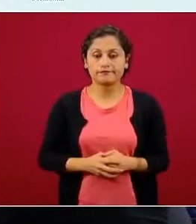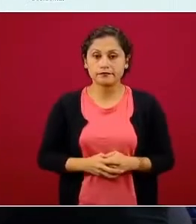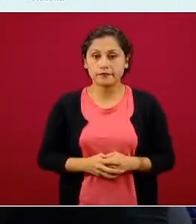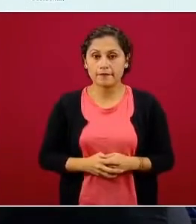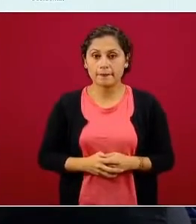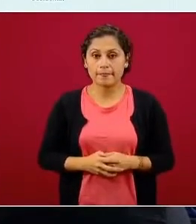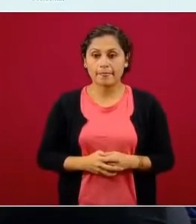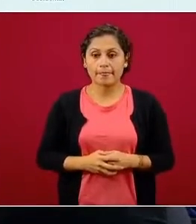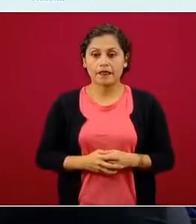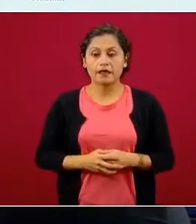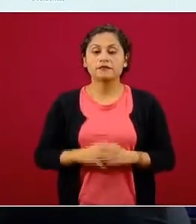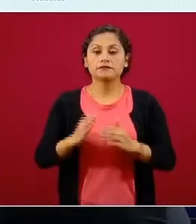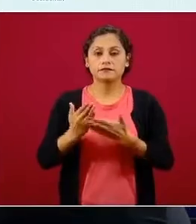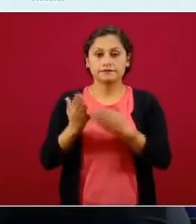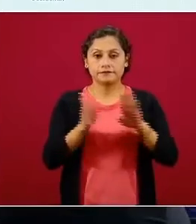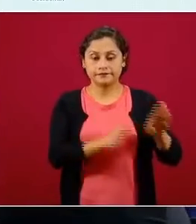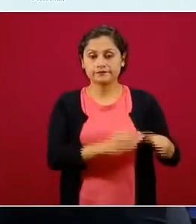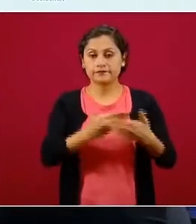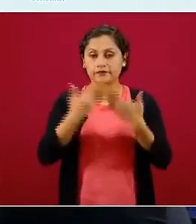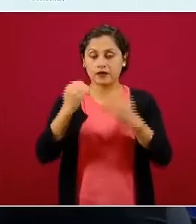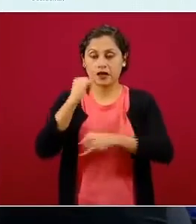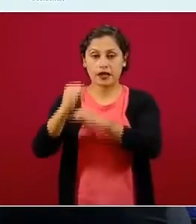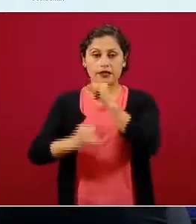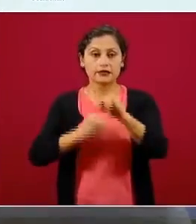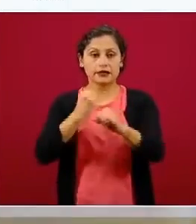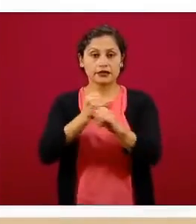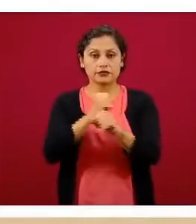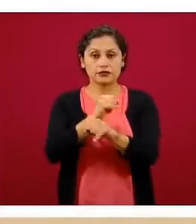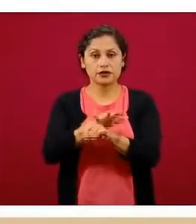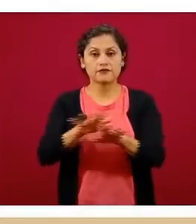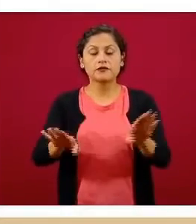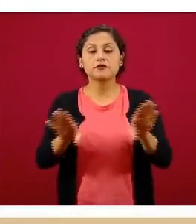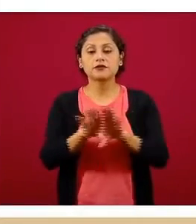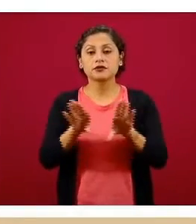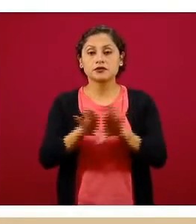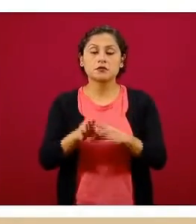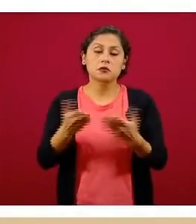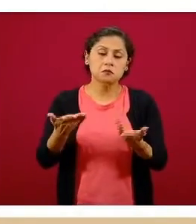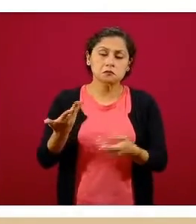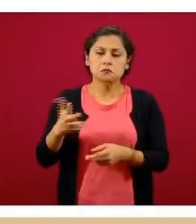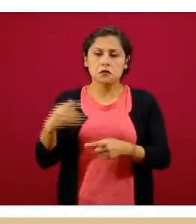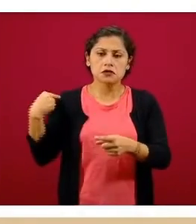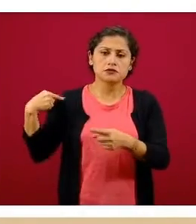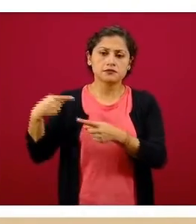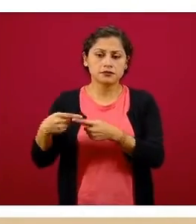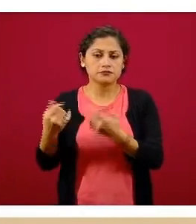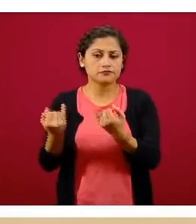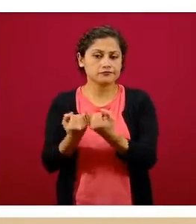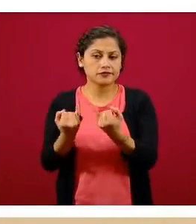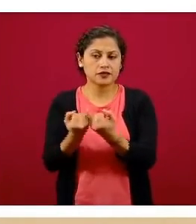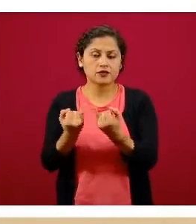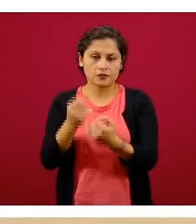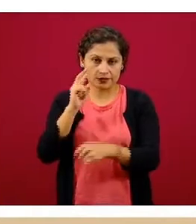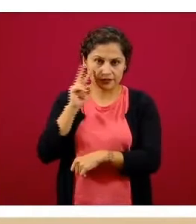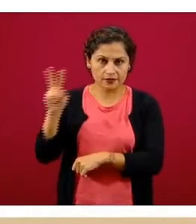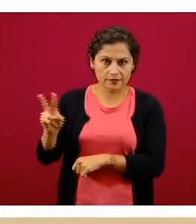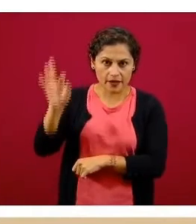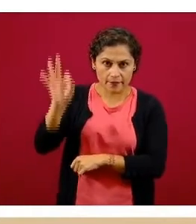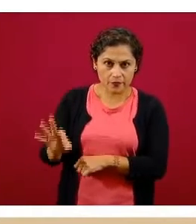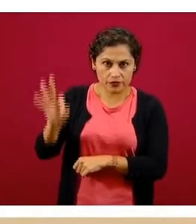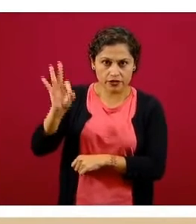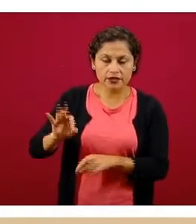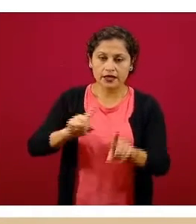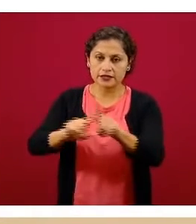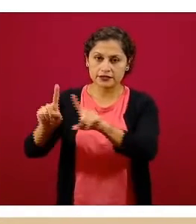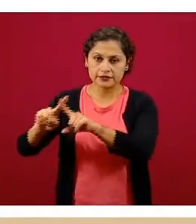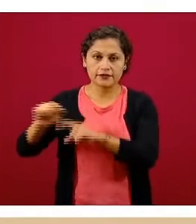internacional. Prácticamente se ha mantenido similar, si ustedes ven los porcentajes de distribución en las regiones